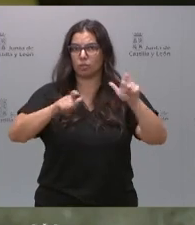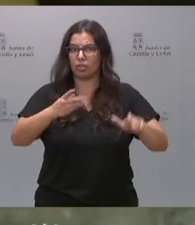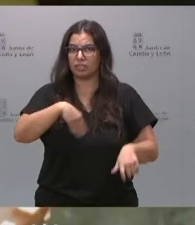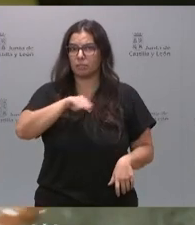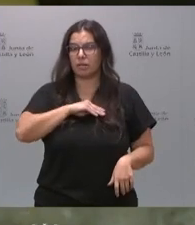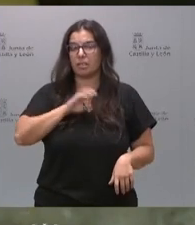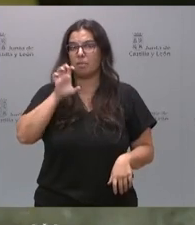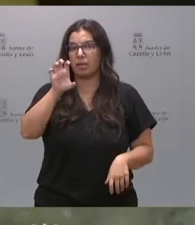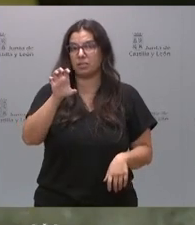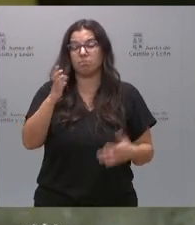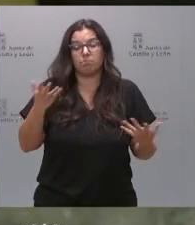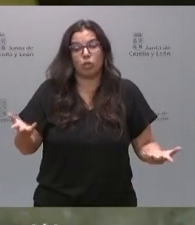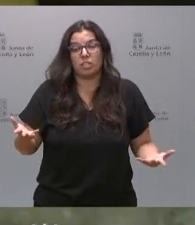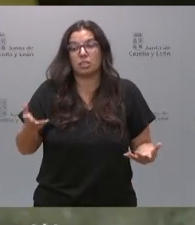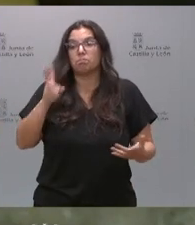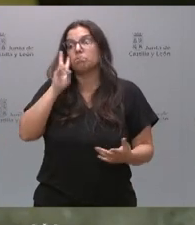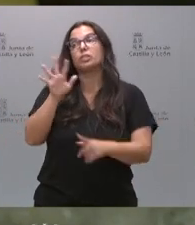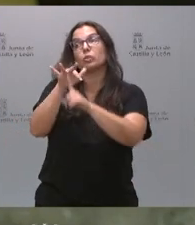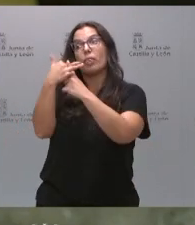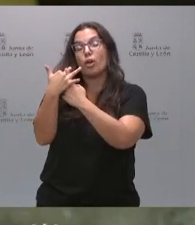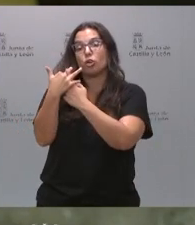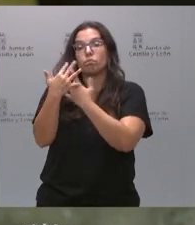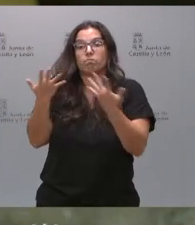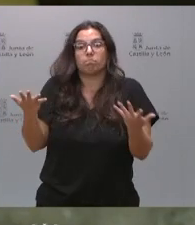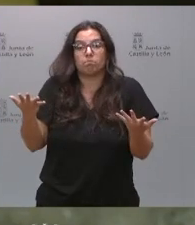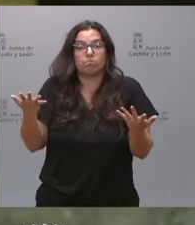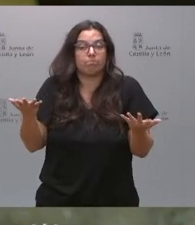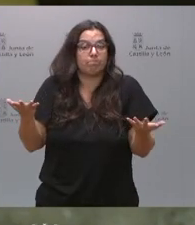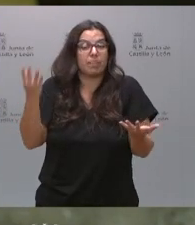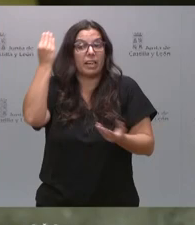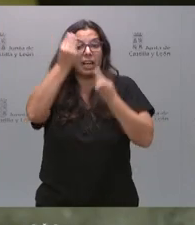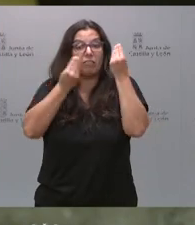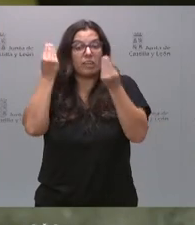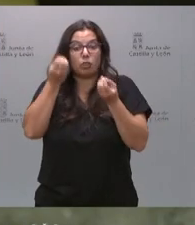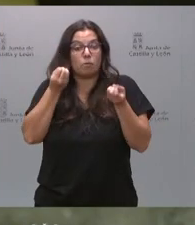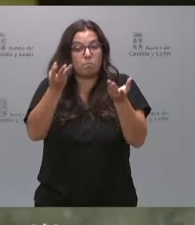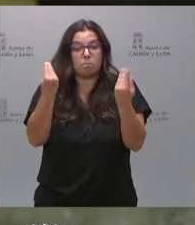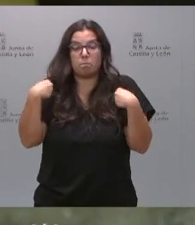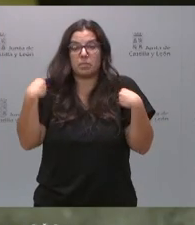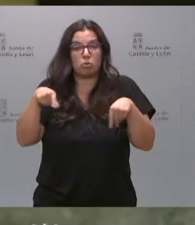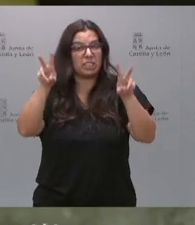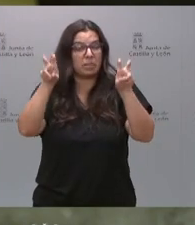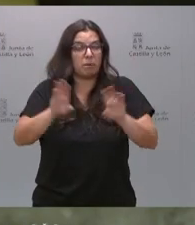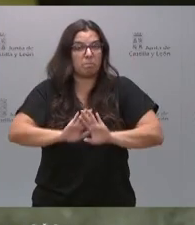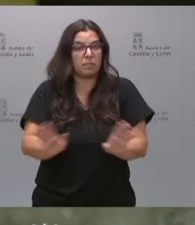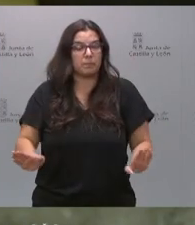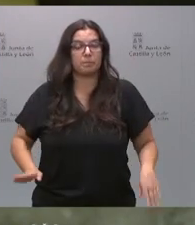en nuestro país. Y ante esa situación, pues esa es la reflexión que tengo que hacer sobre este asunto.